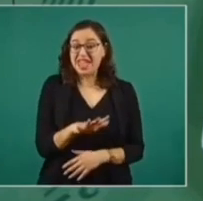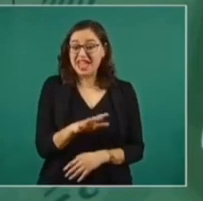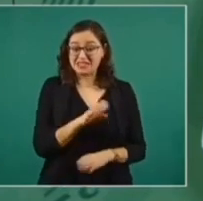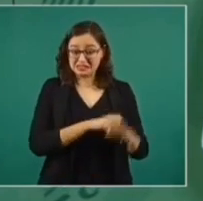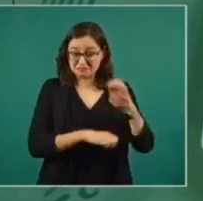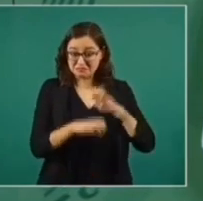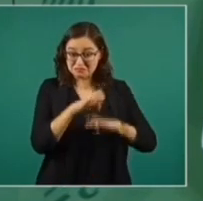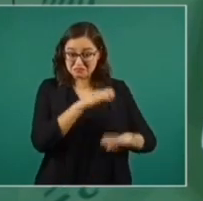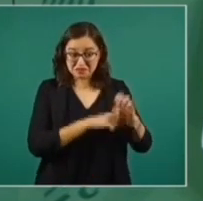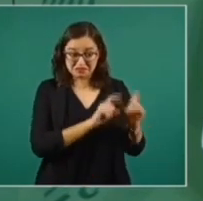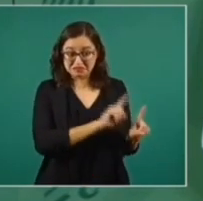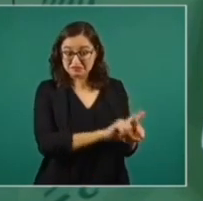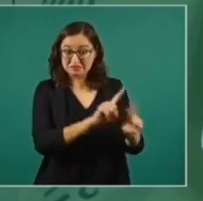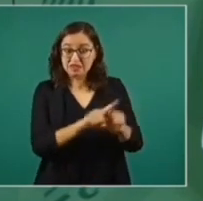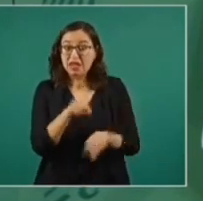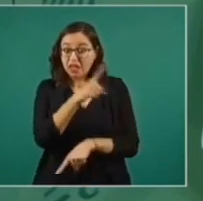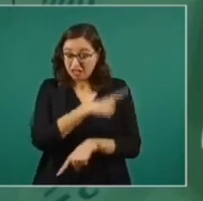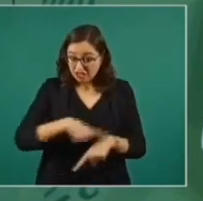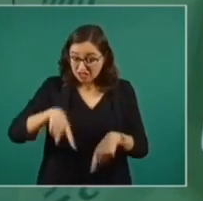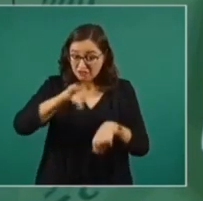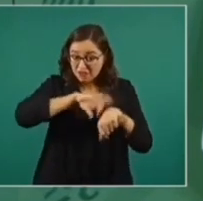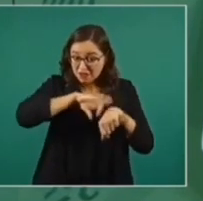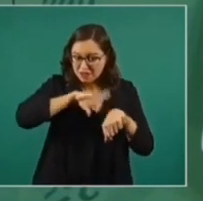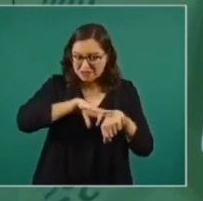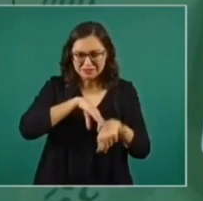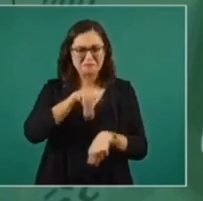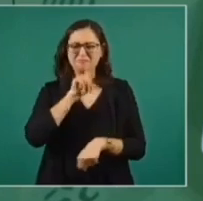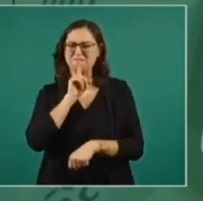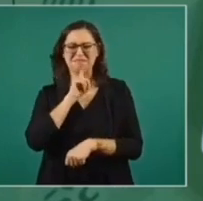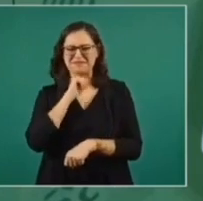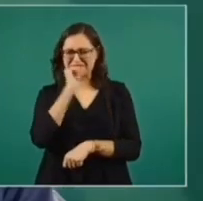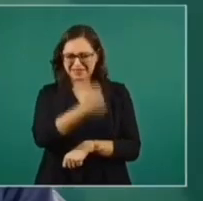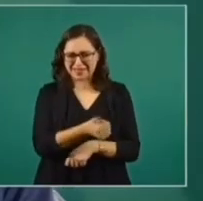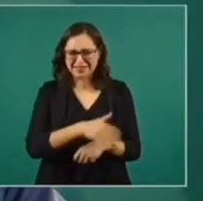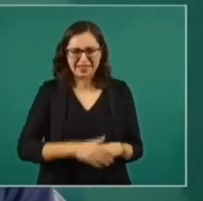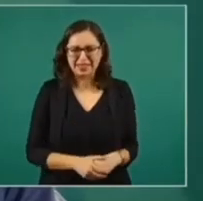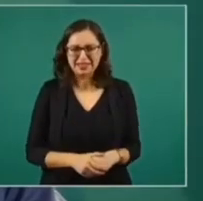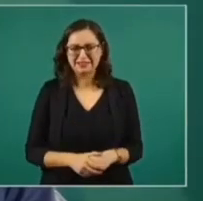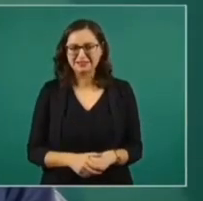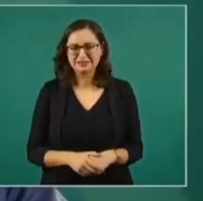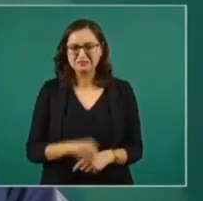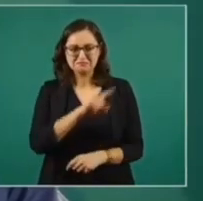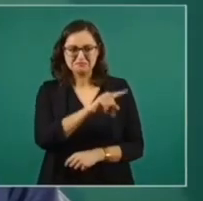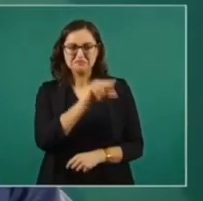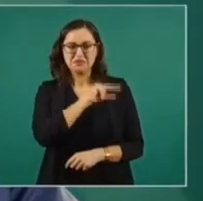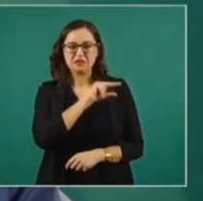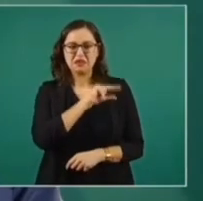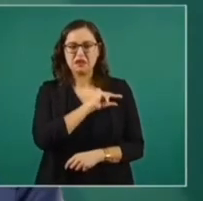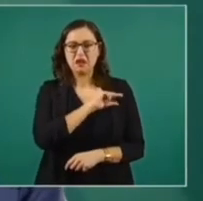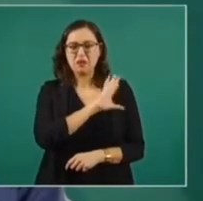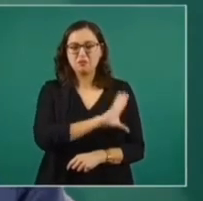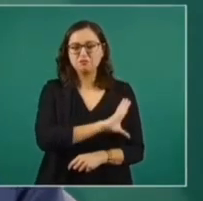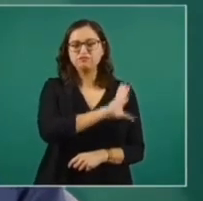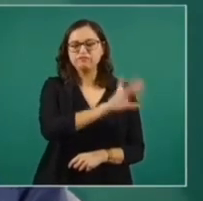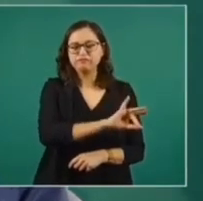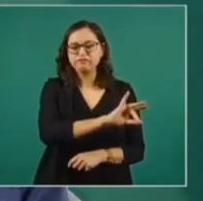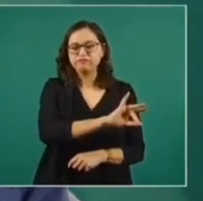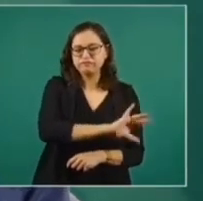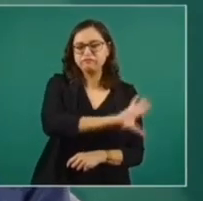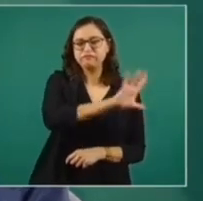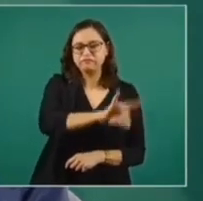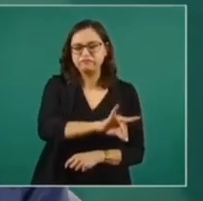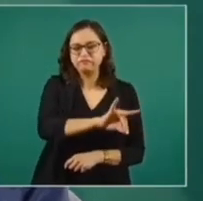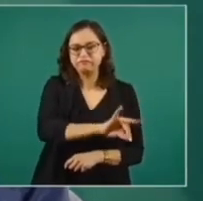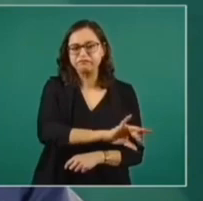laboratorios, sino intermediarias, que vendían 100 mil